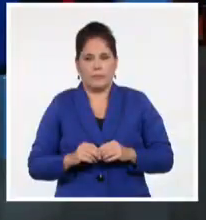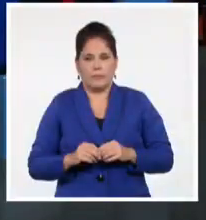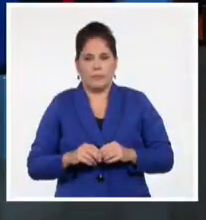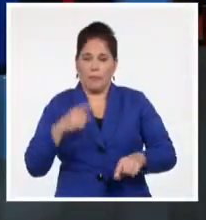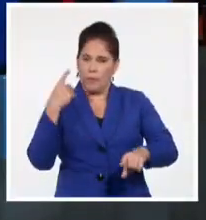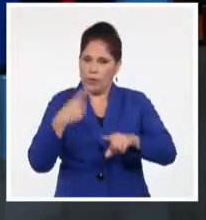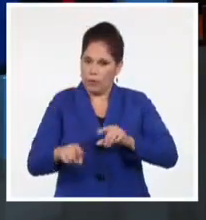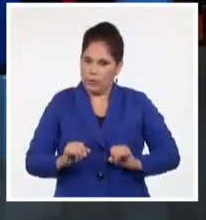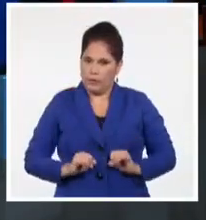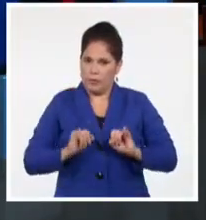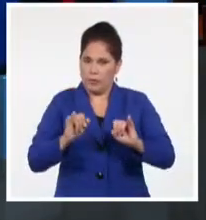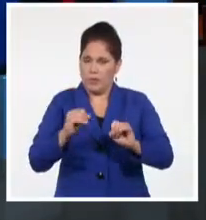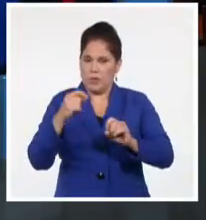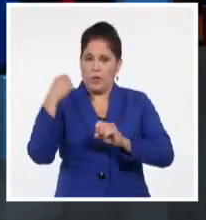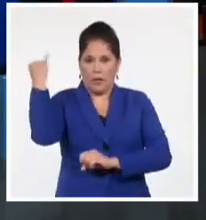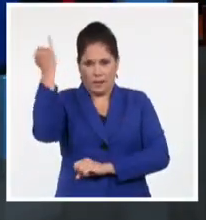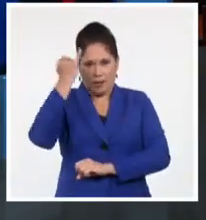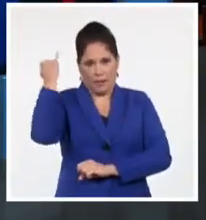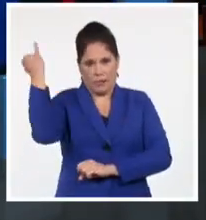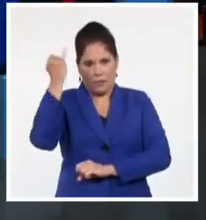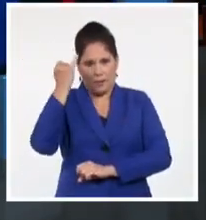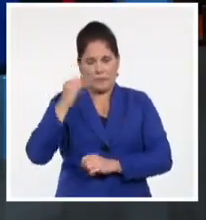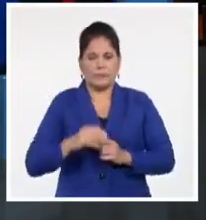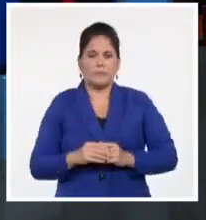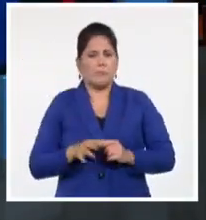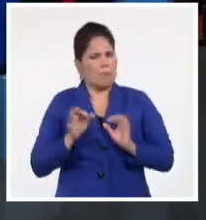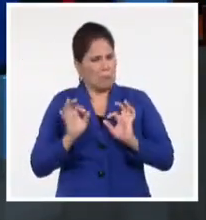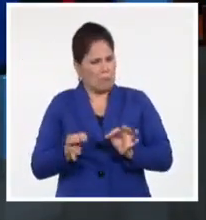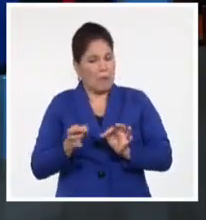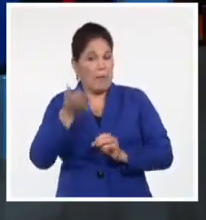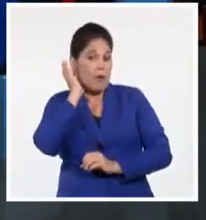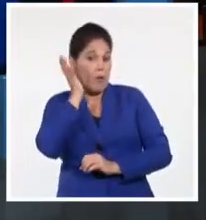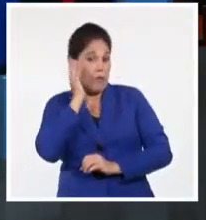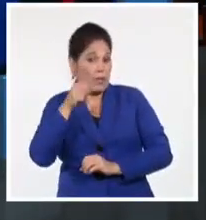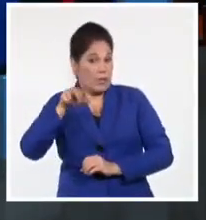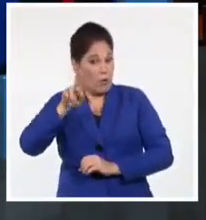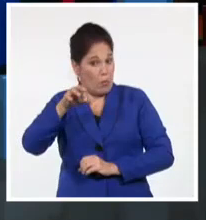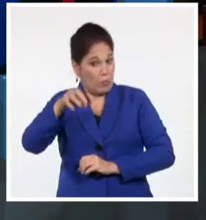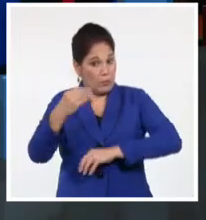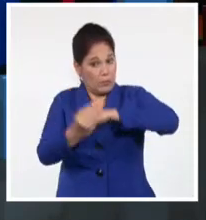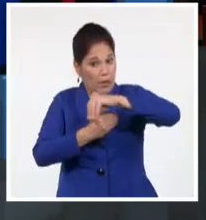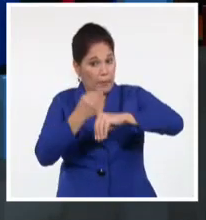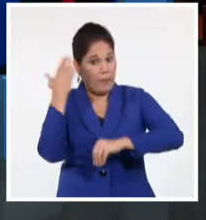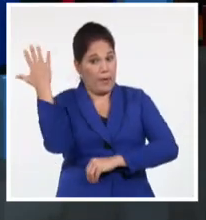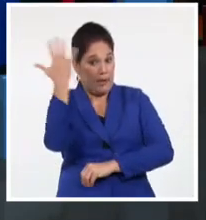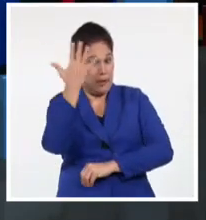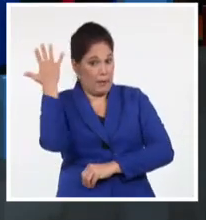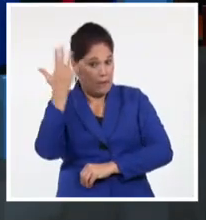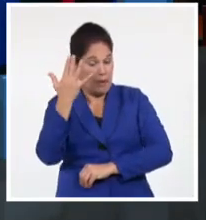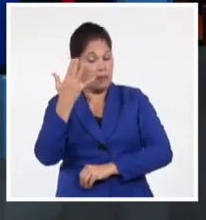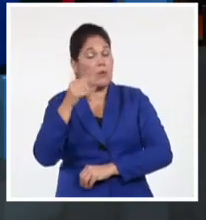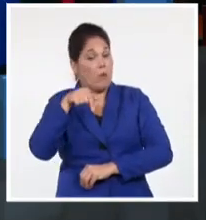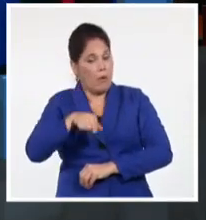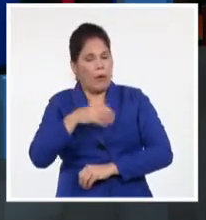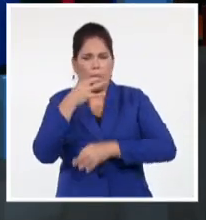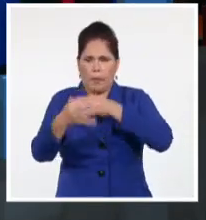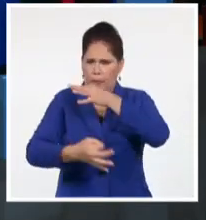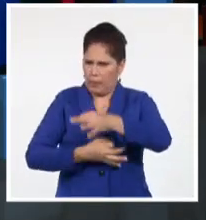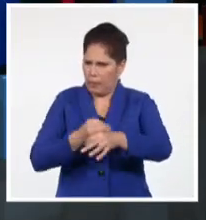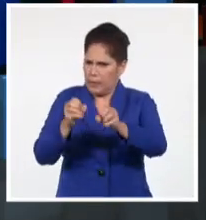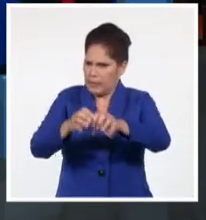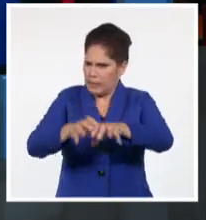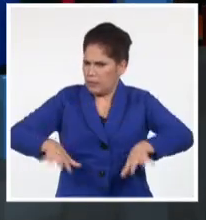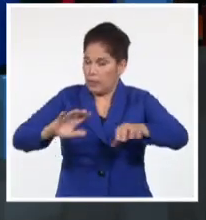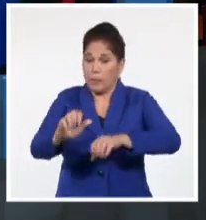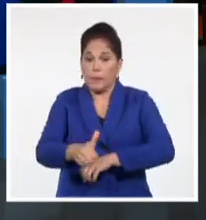Veamos qué sucede más allá de las fronteras cubanas, justamente de la conferencia de la ONU sobre el cambio climático COP27, seguimos hablando. En ese contexto,